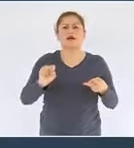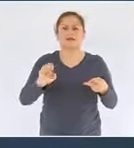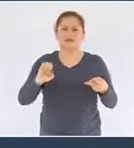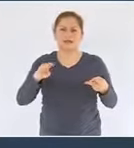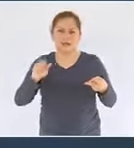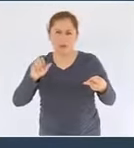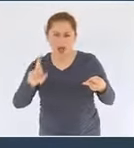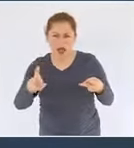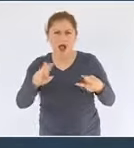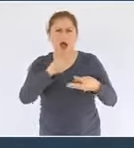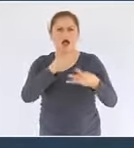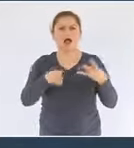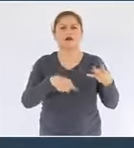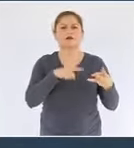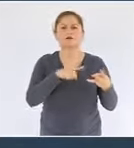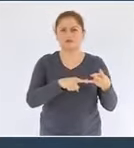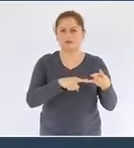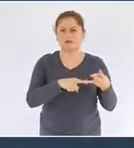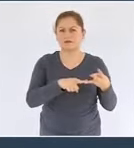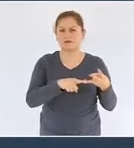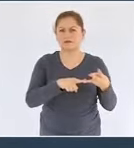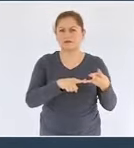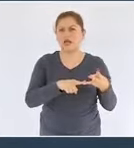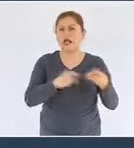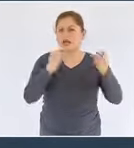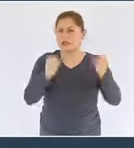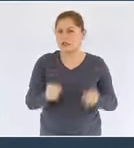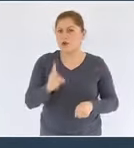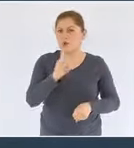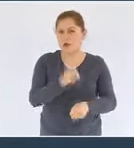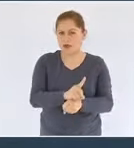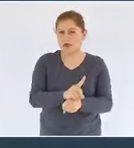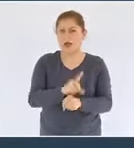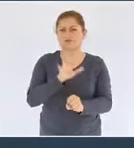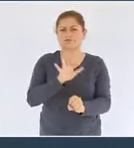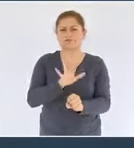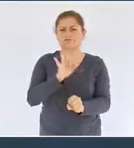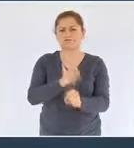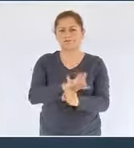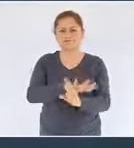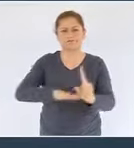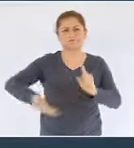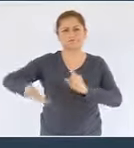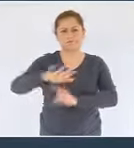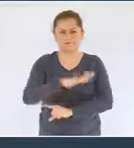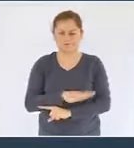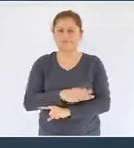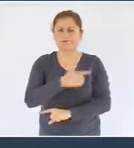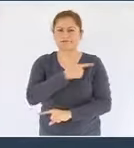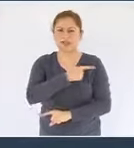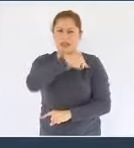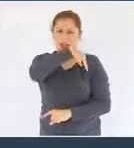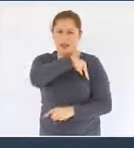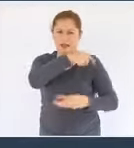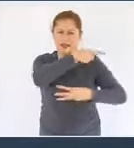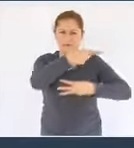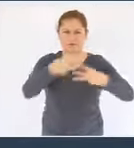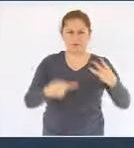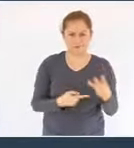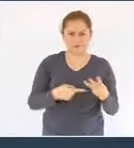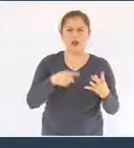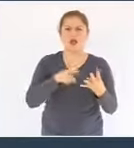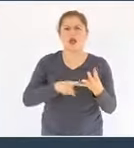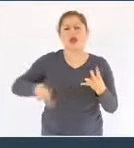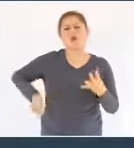Marina también de la Secretaría de Seguridad y Protección Ciudadana a través de la Guardia Nacional y de los